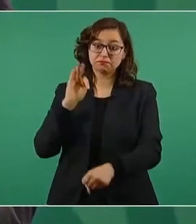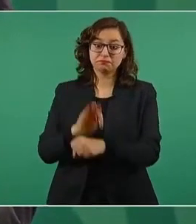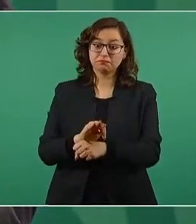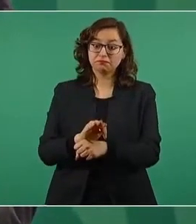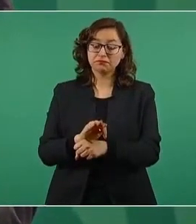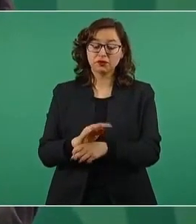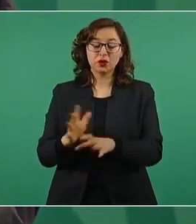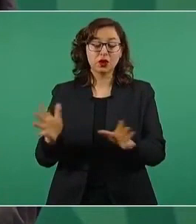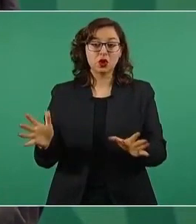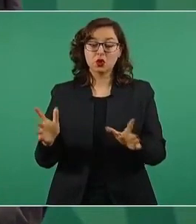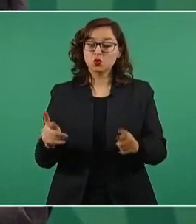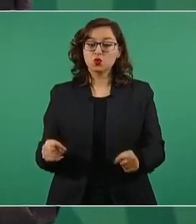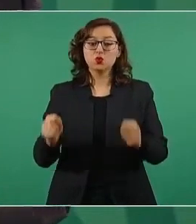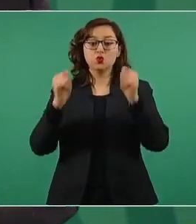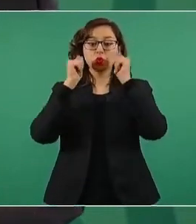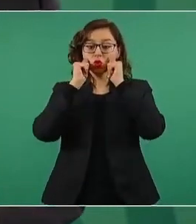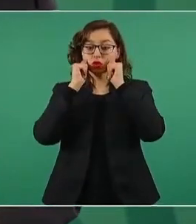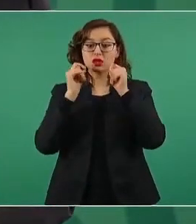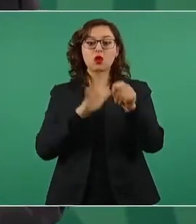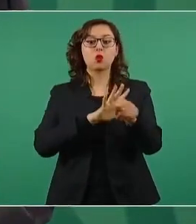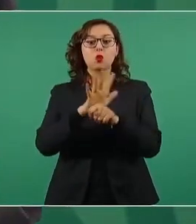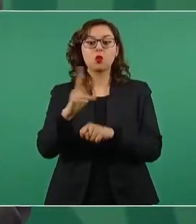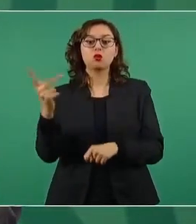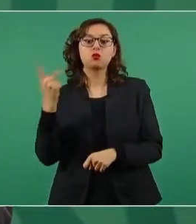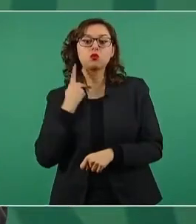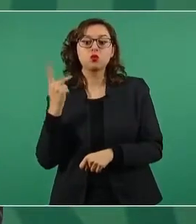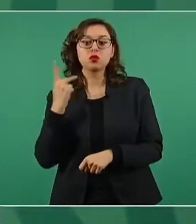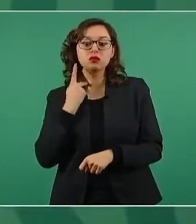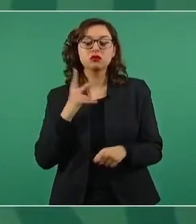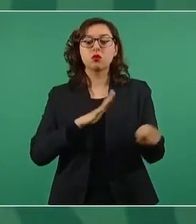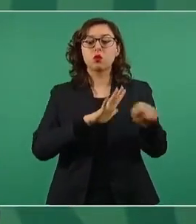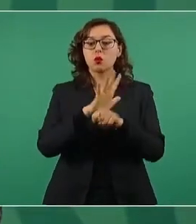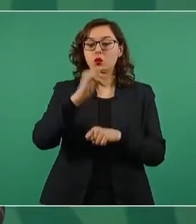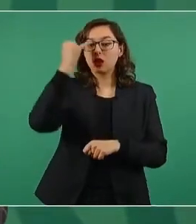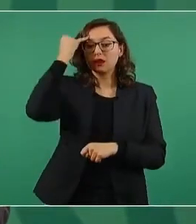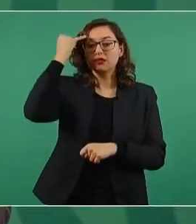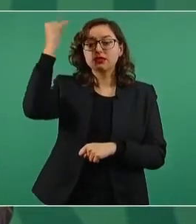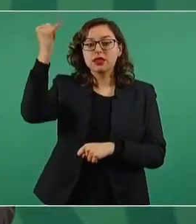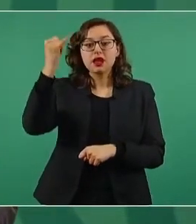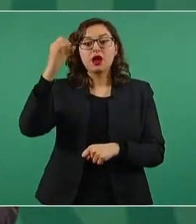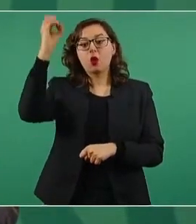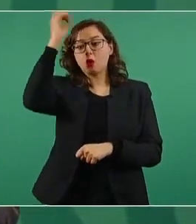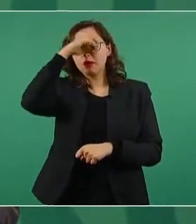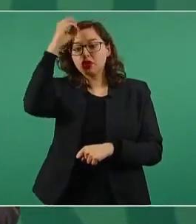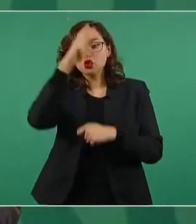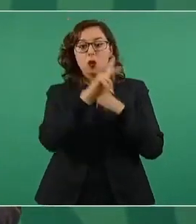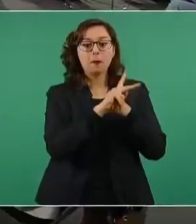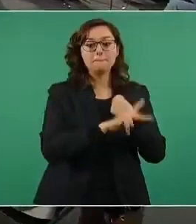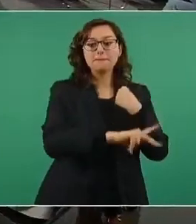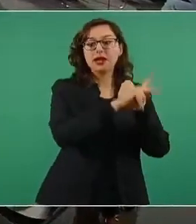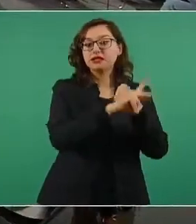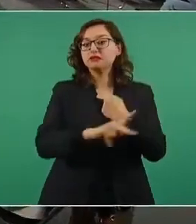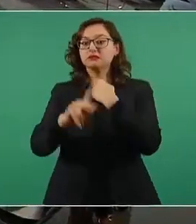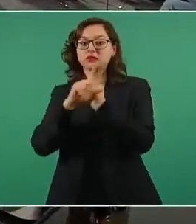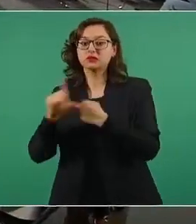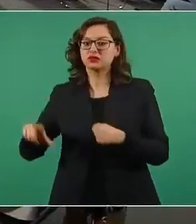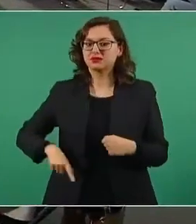diferencias políticas, ideológicas de las naciones y de los gobiernos.